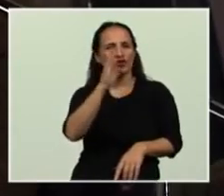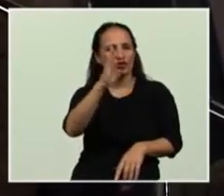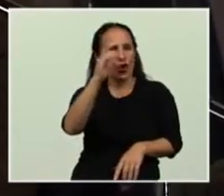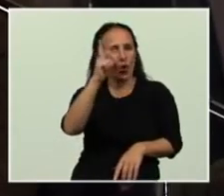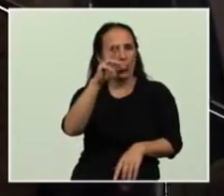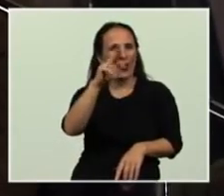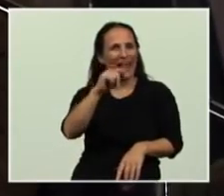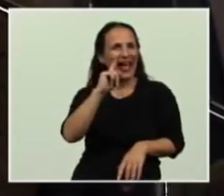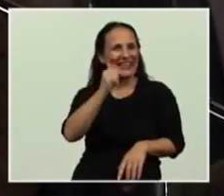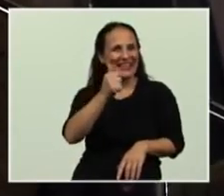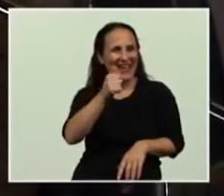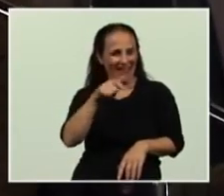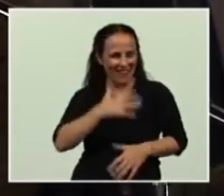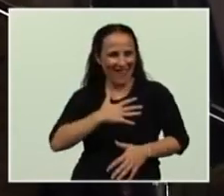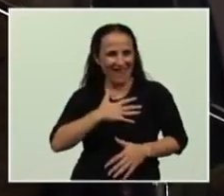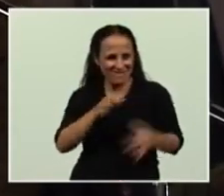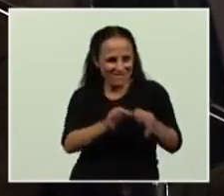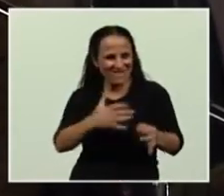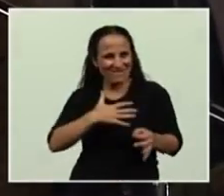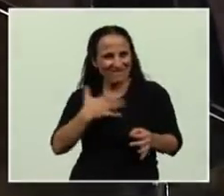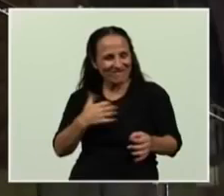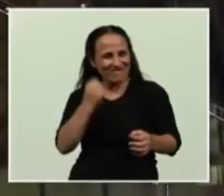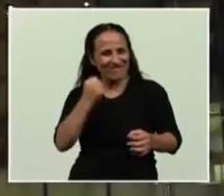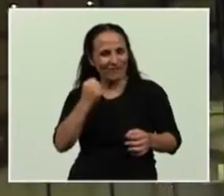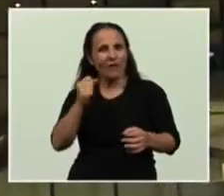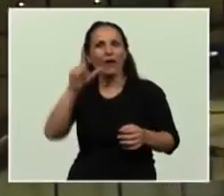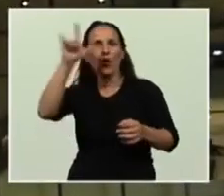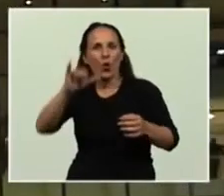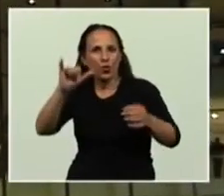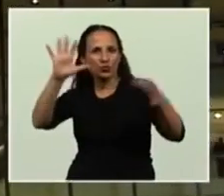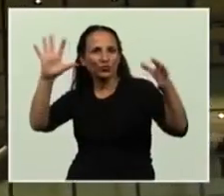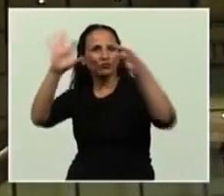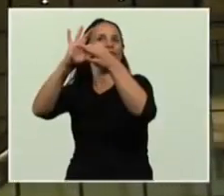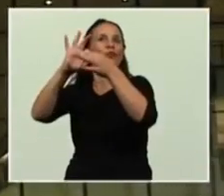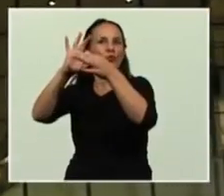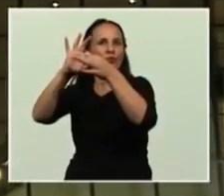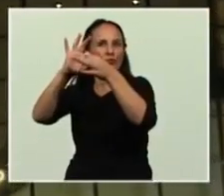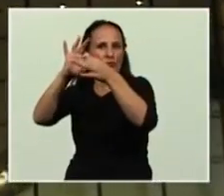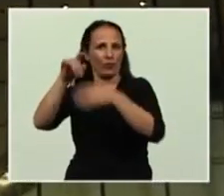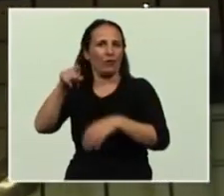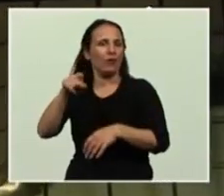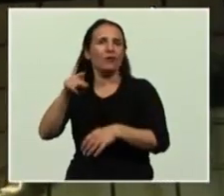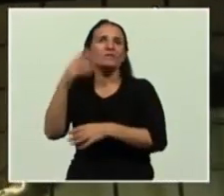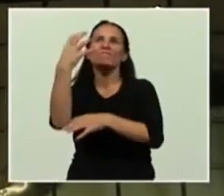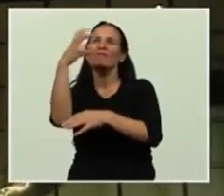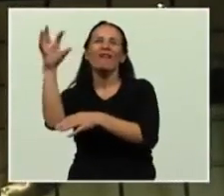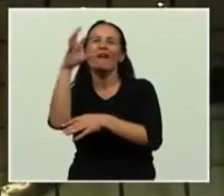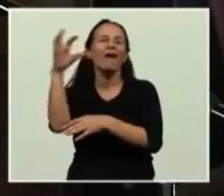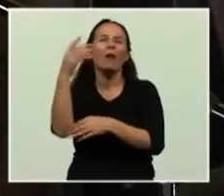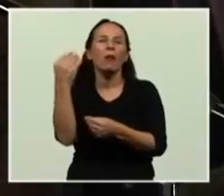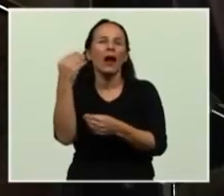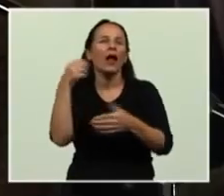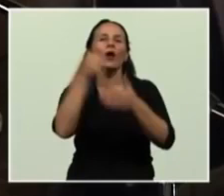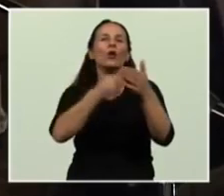a estar en forma permanente, un faro de la soberanía, un faro en la lucha contra el